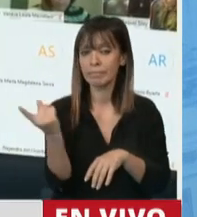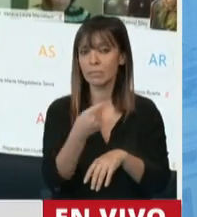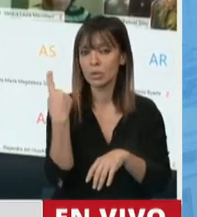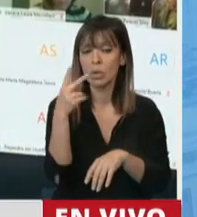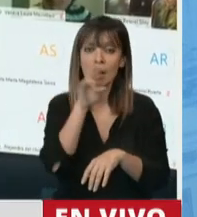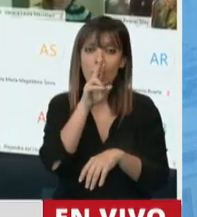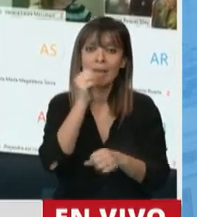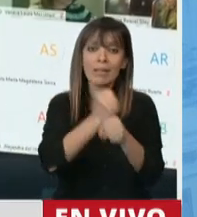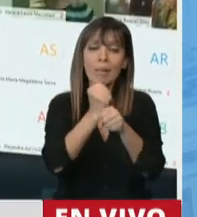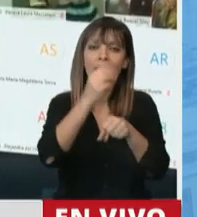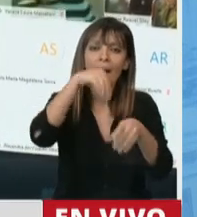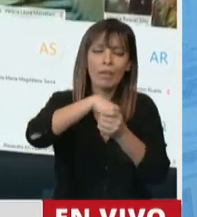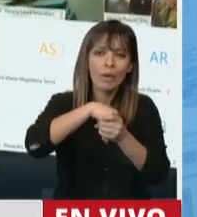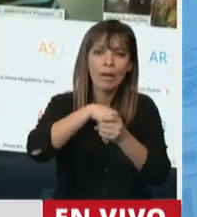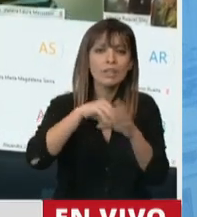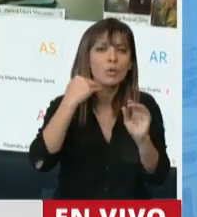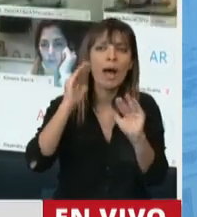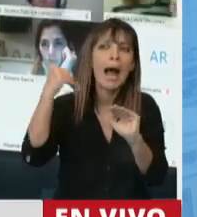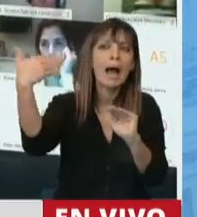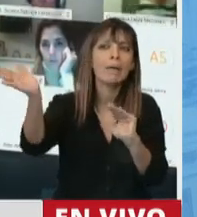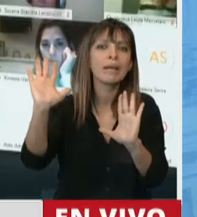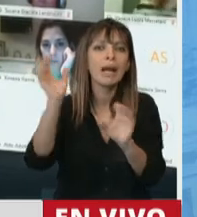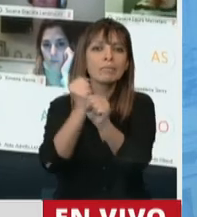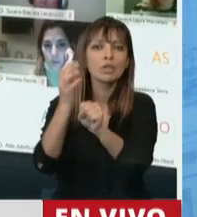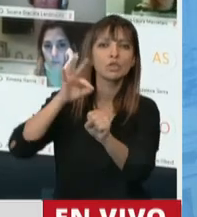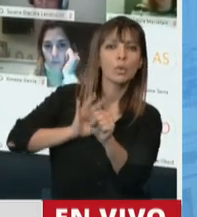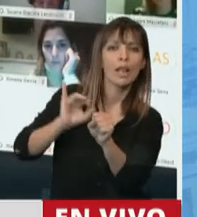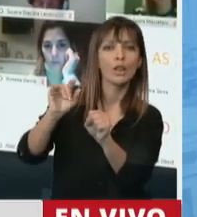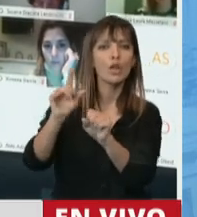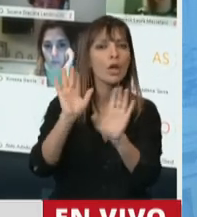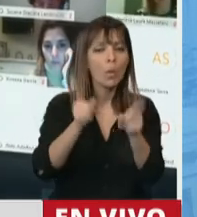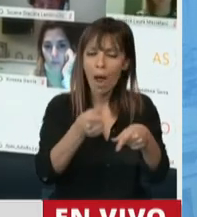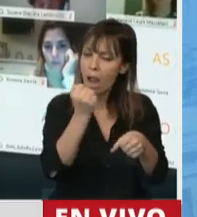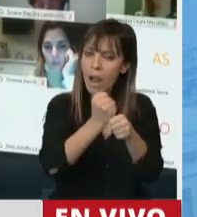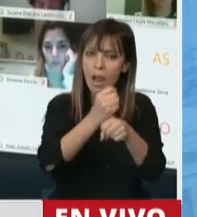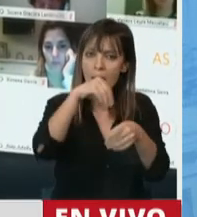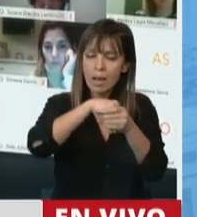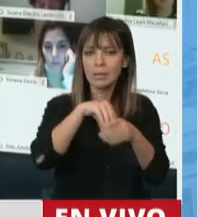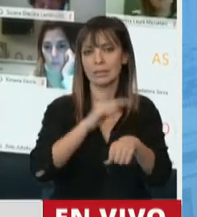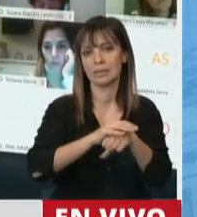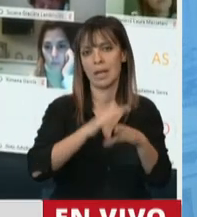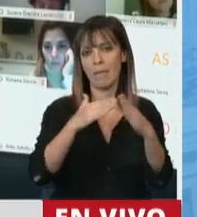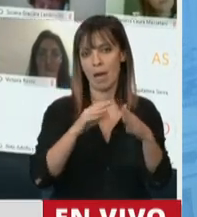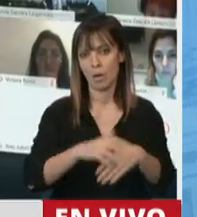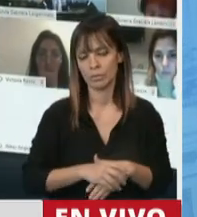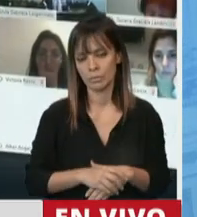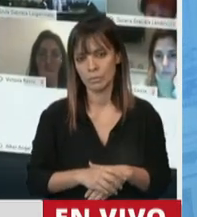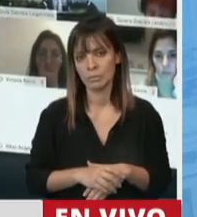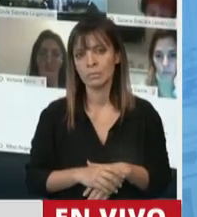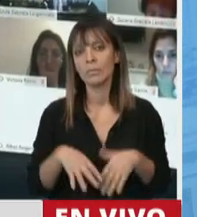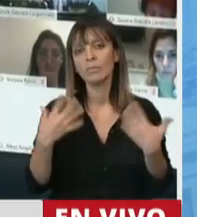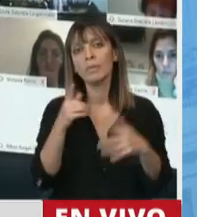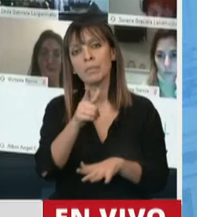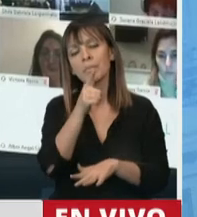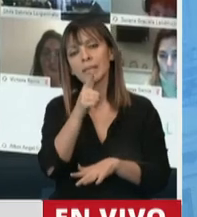trabajadoras, realicemos o no otra tarea remunerada. En esto me parece importante